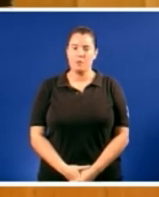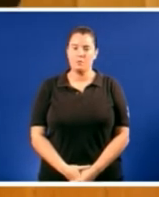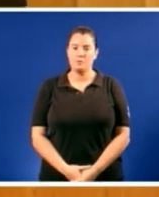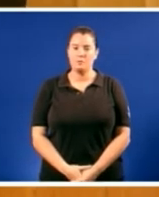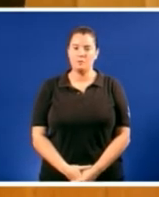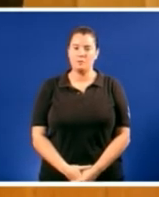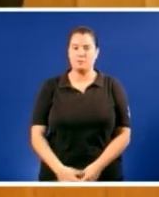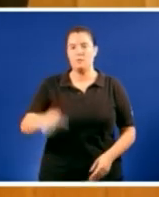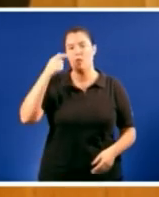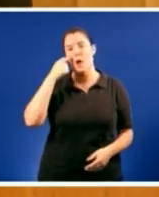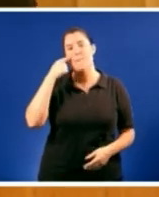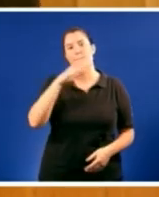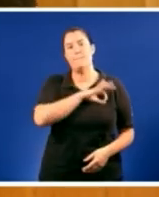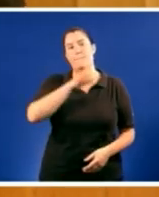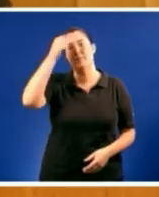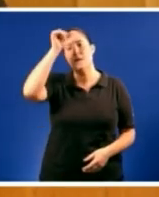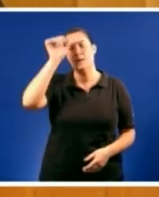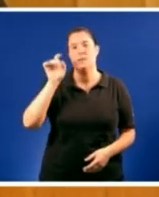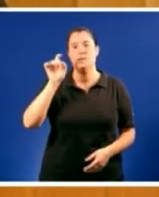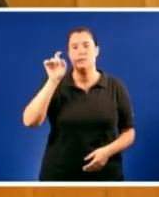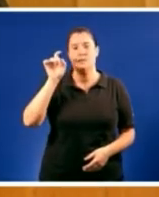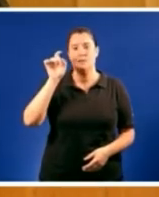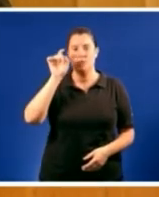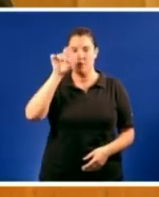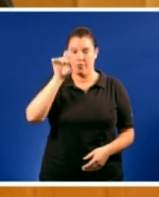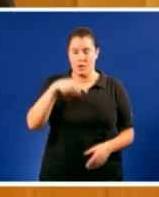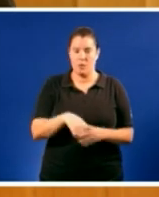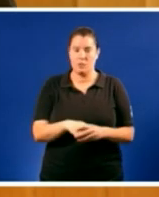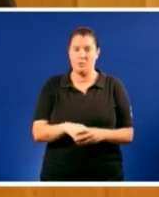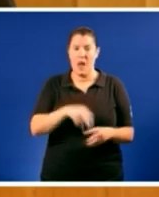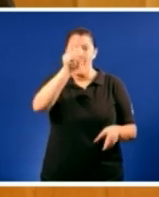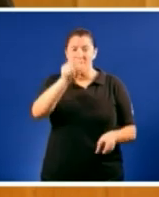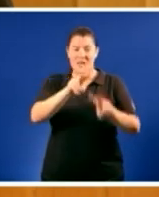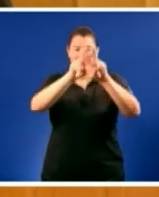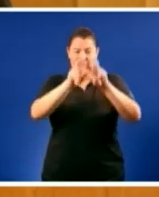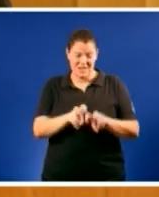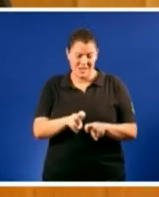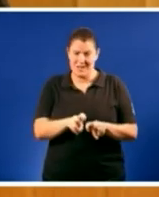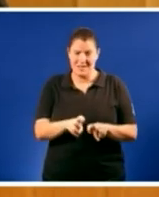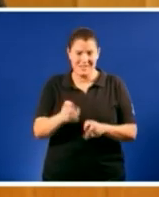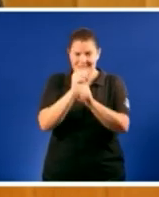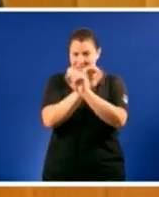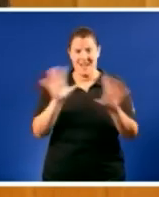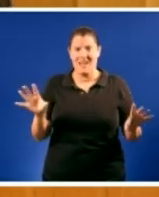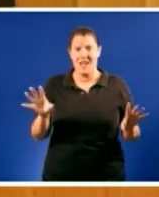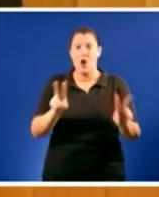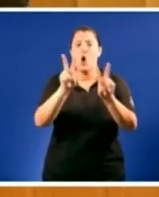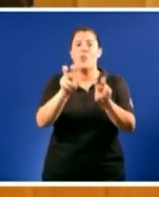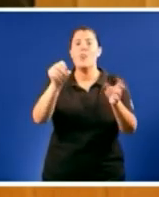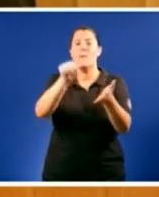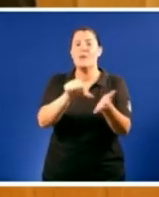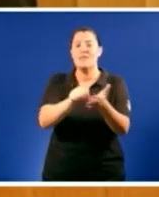Mire señor Fijo ningún analista dubida que a cuestión central na vindeira